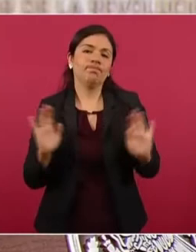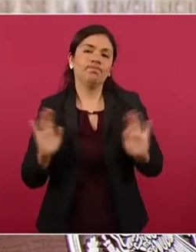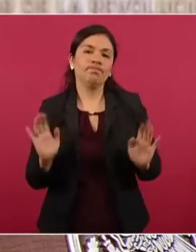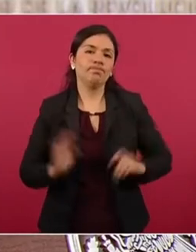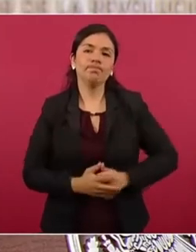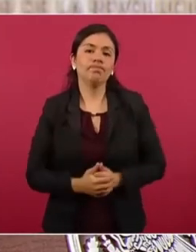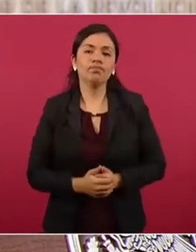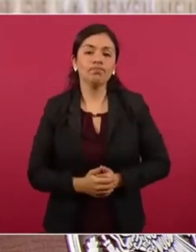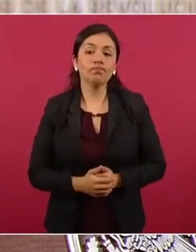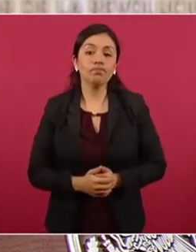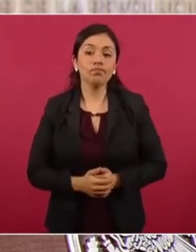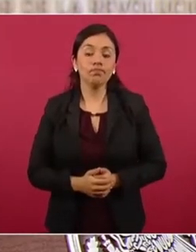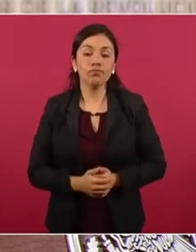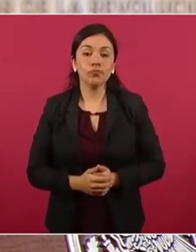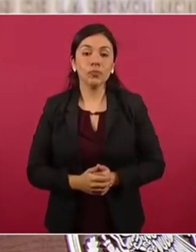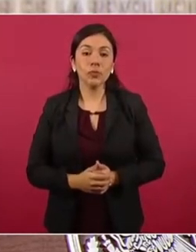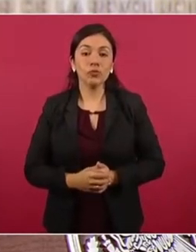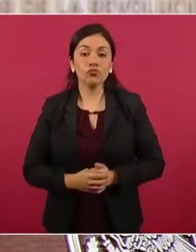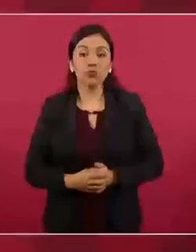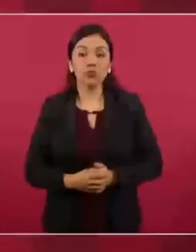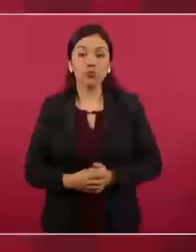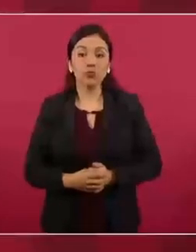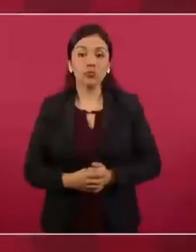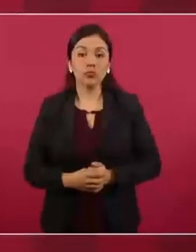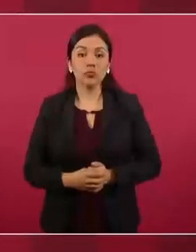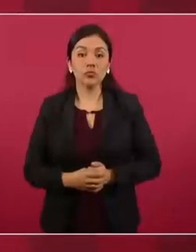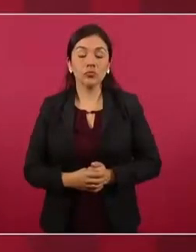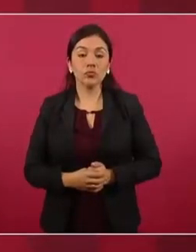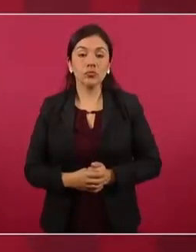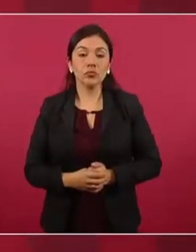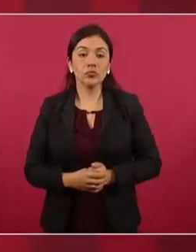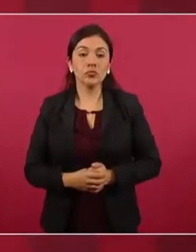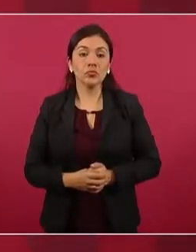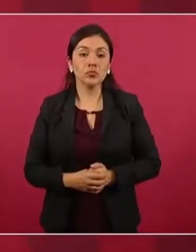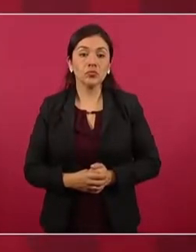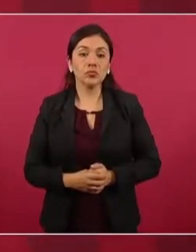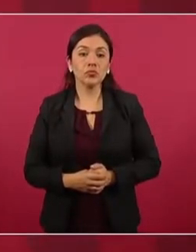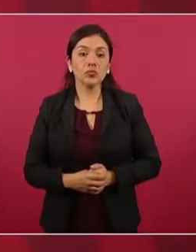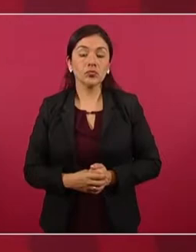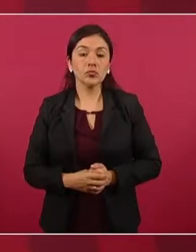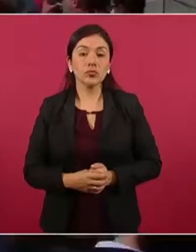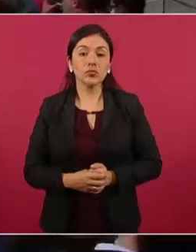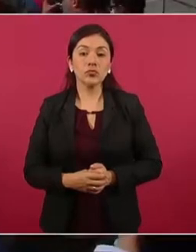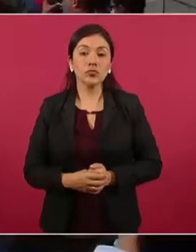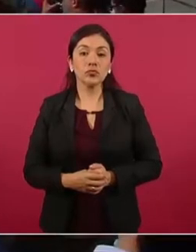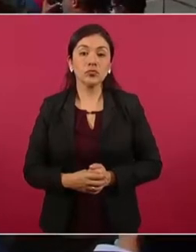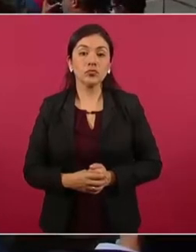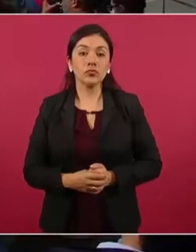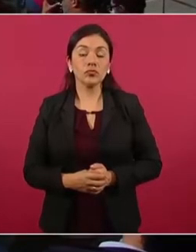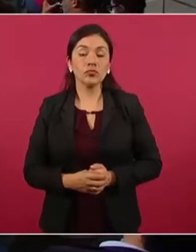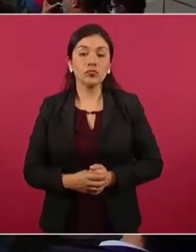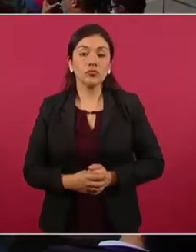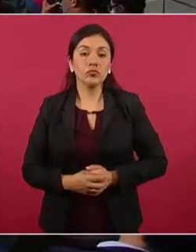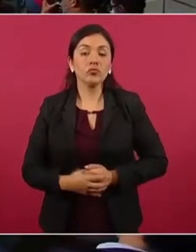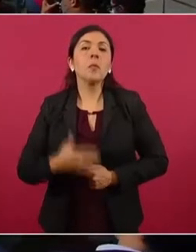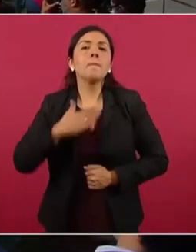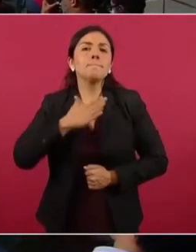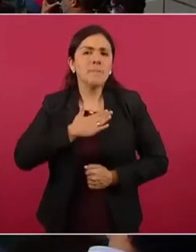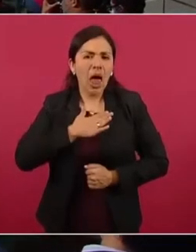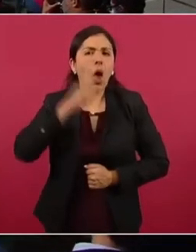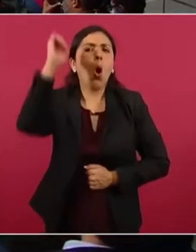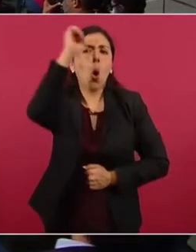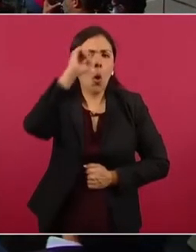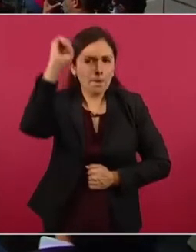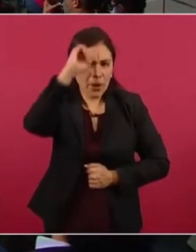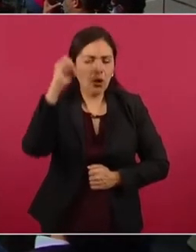no pierdo nada con dar mi punto punto de vista.